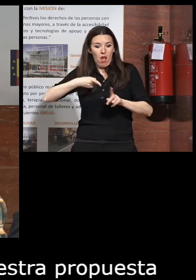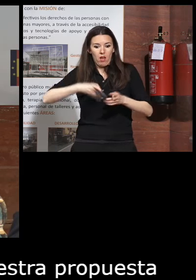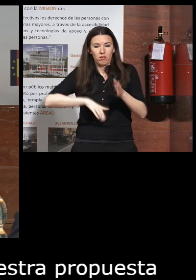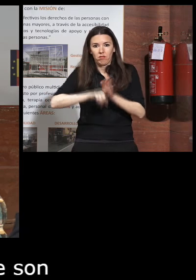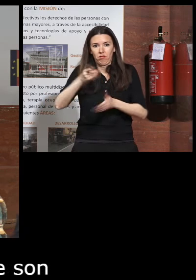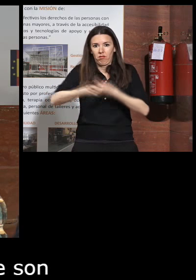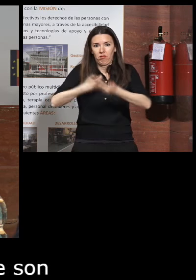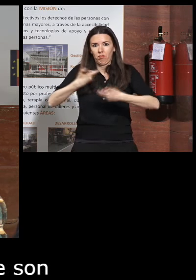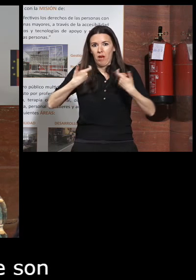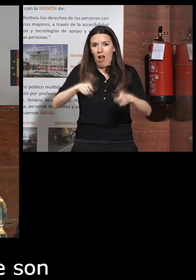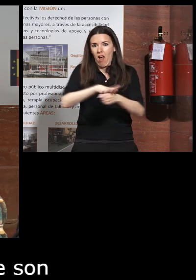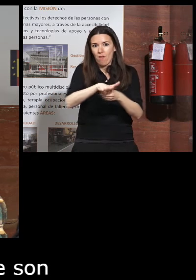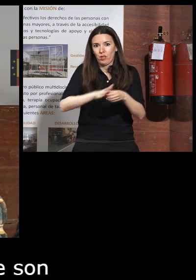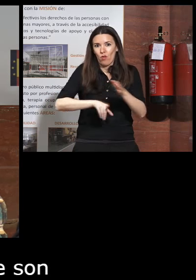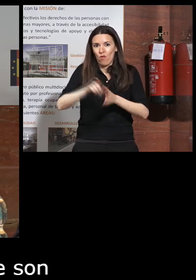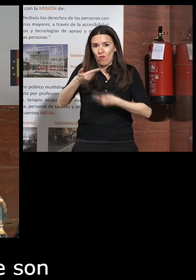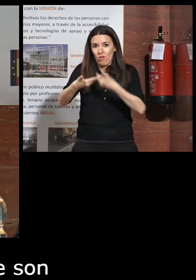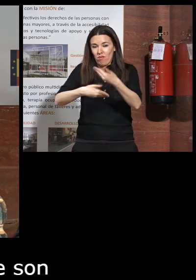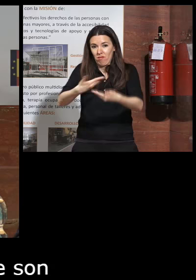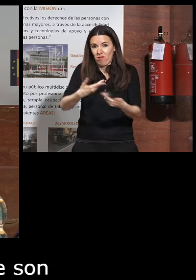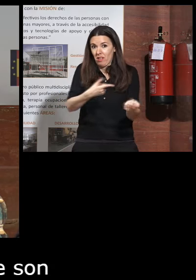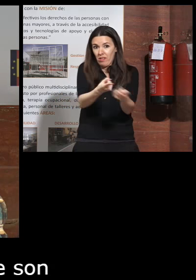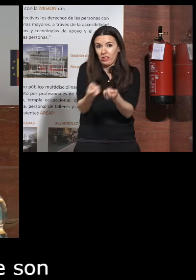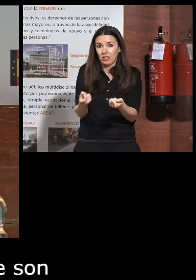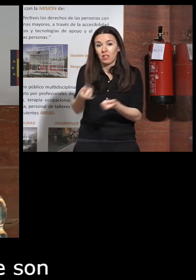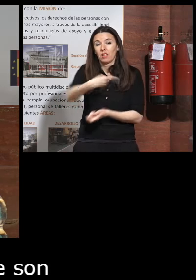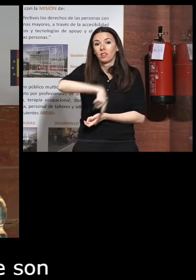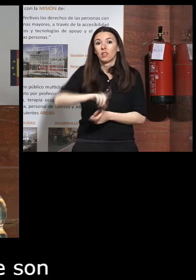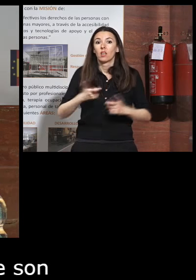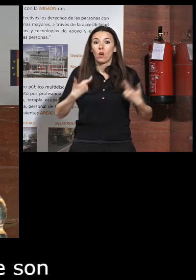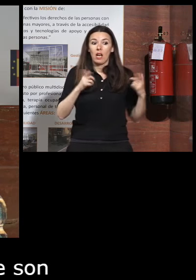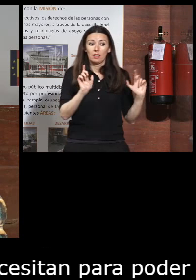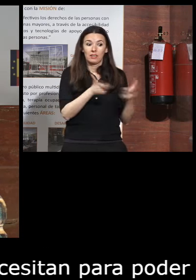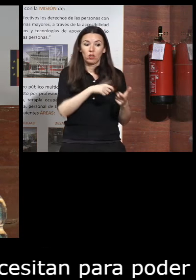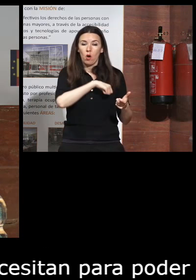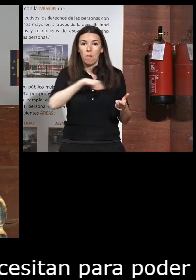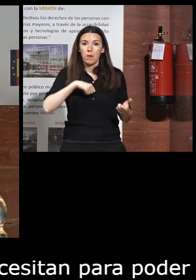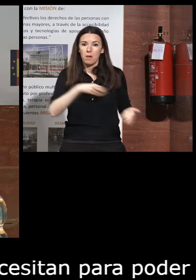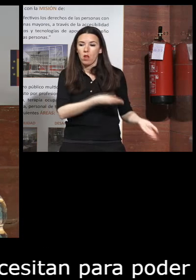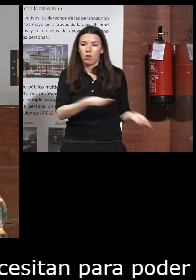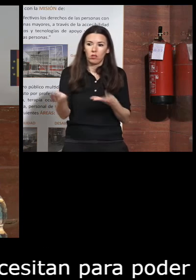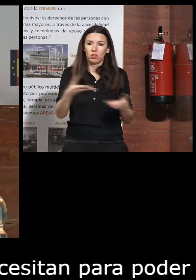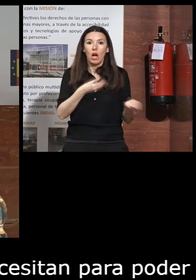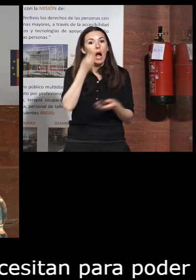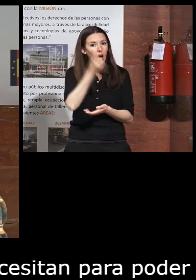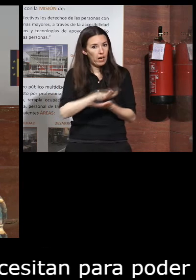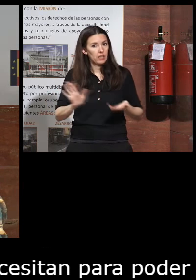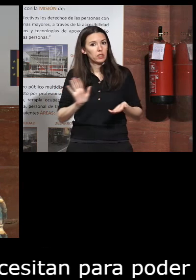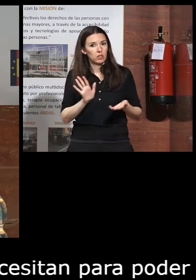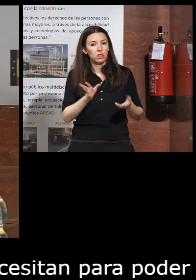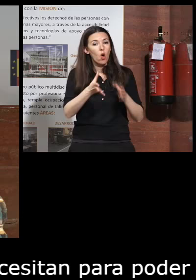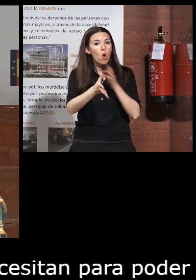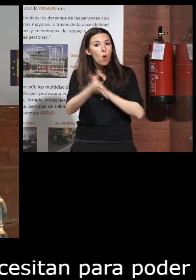en este sector y estamos desde el sector privado pues entregando gratuitamente este